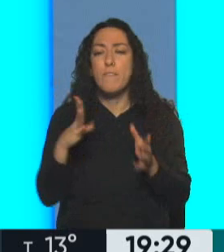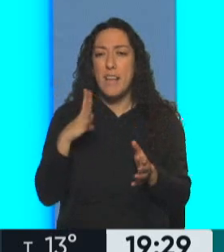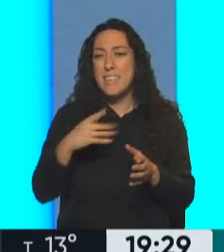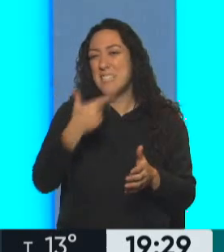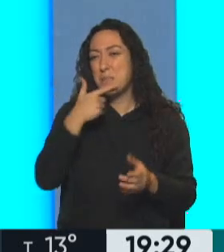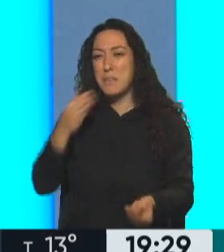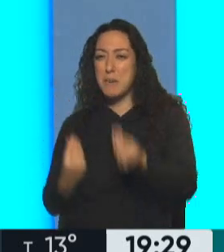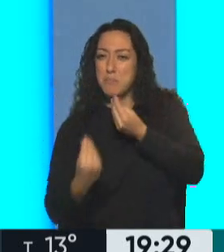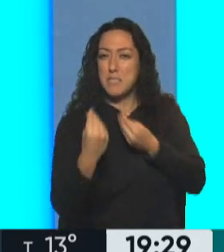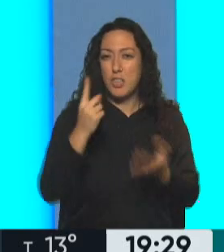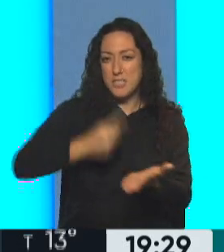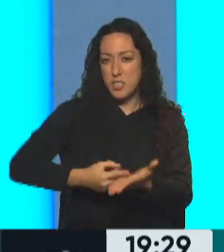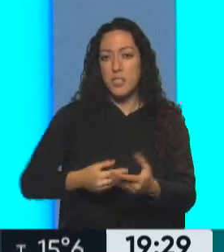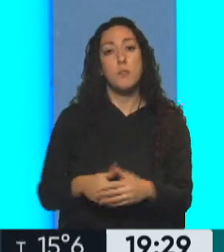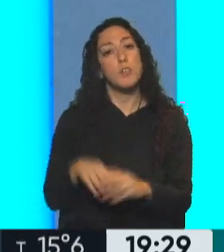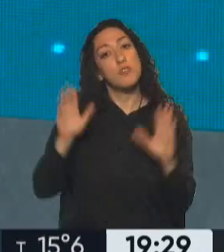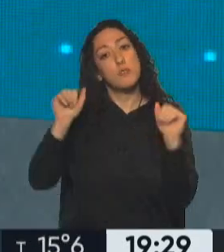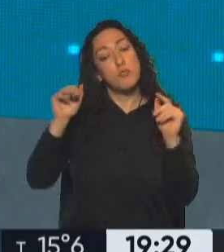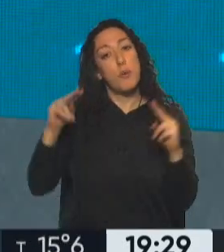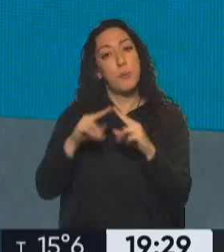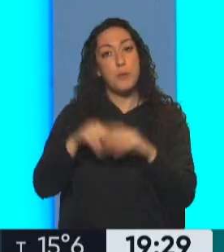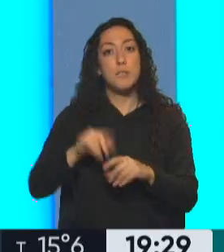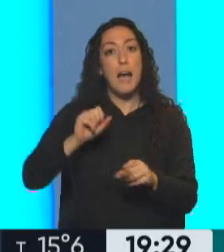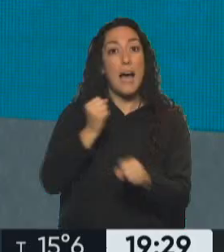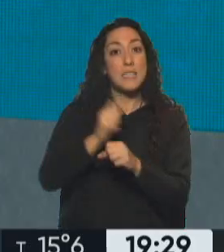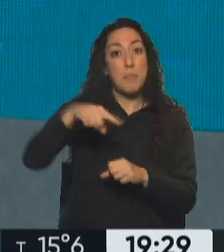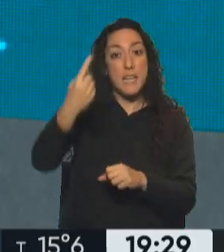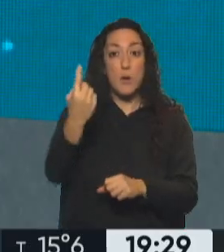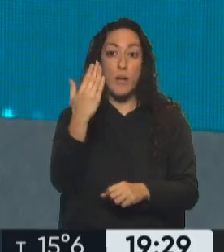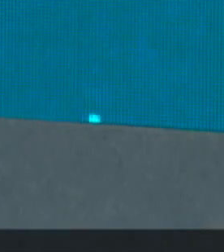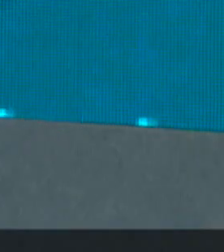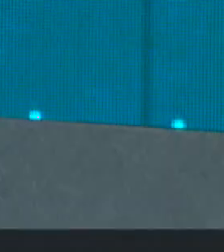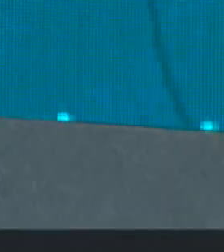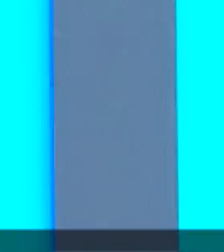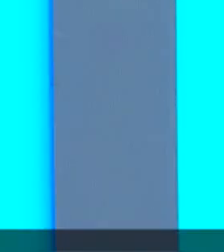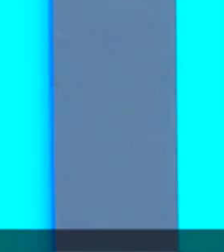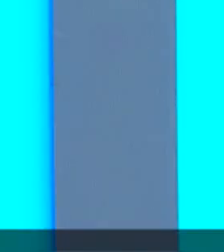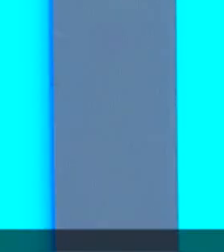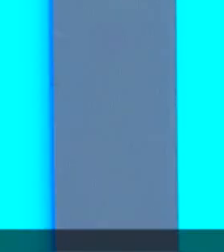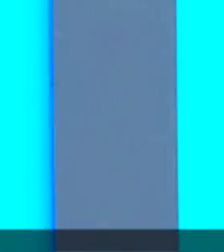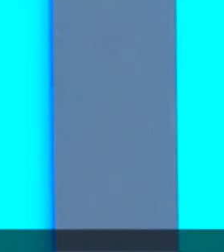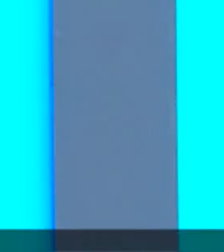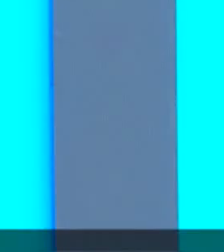de septiembre en el Reino Unido. Hasta pronto, baby. Hasta mañana, a las 13. No, lo dijo Boris. Ah, sí, hasta la vista, baby.